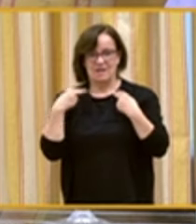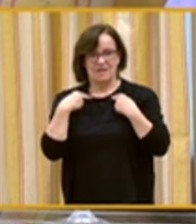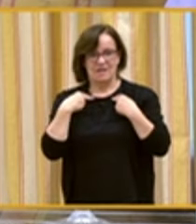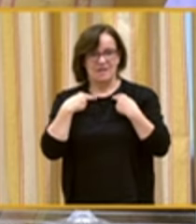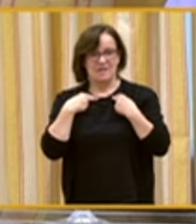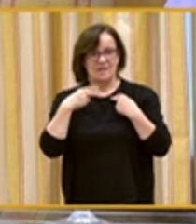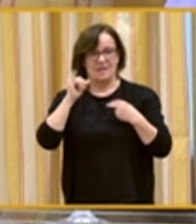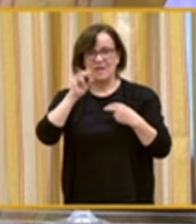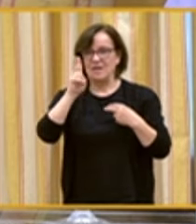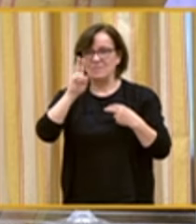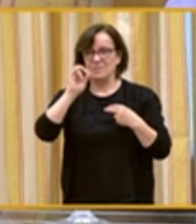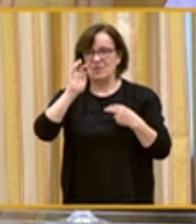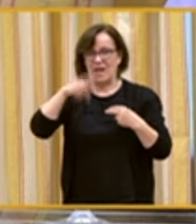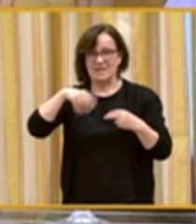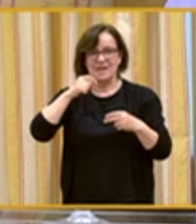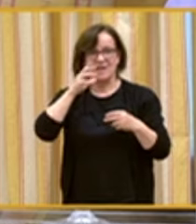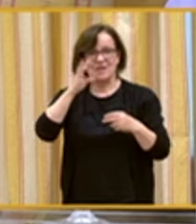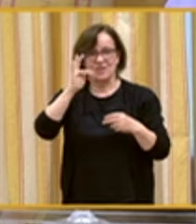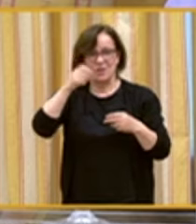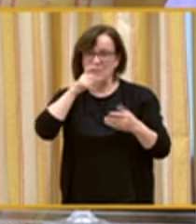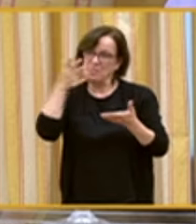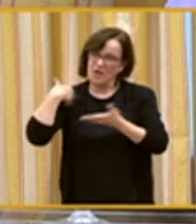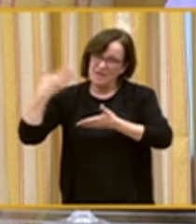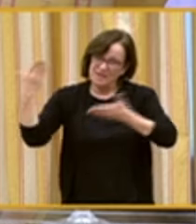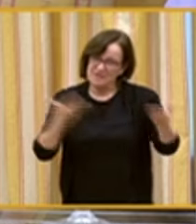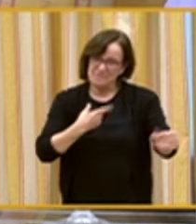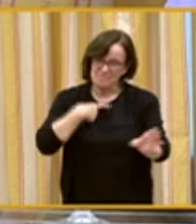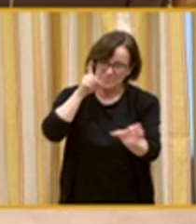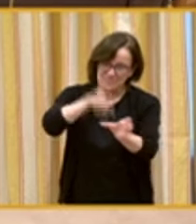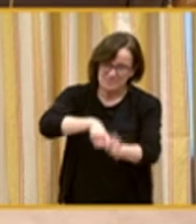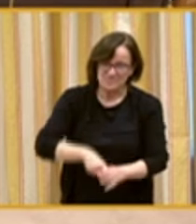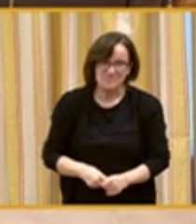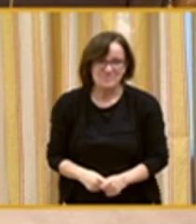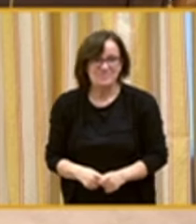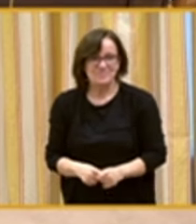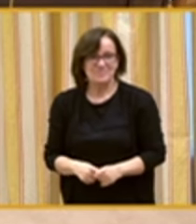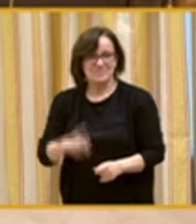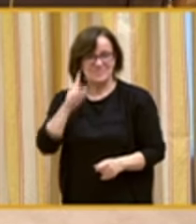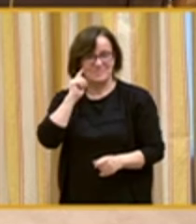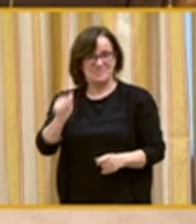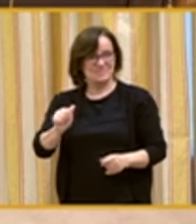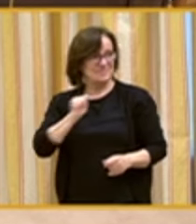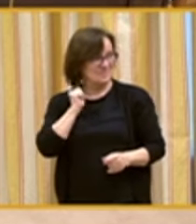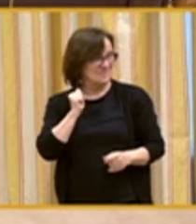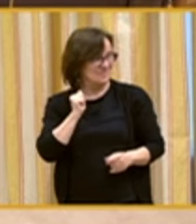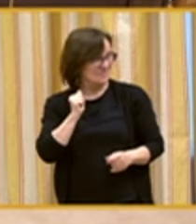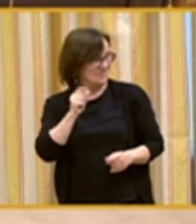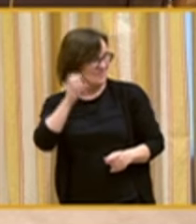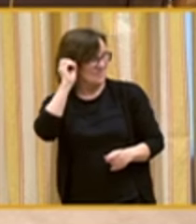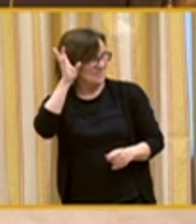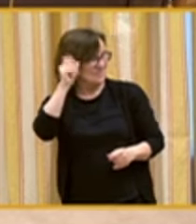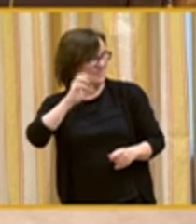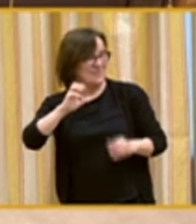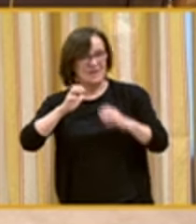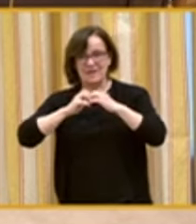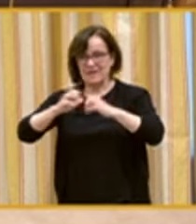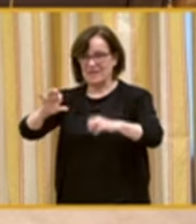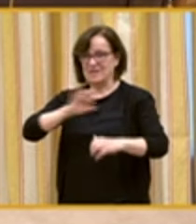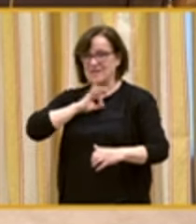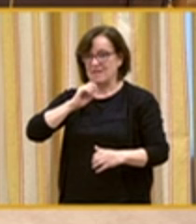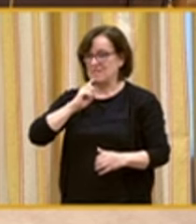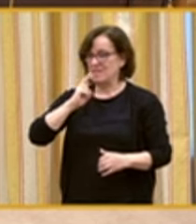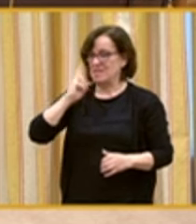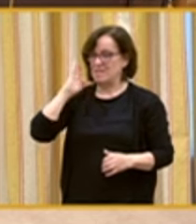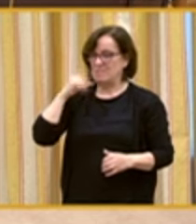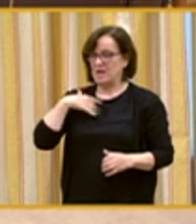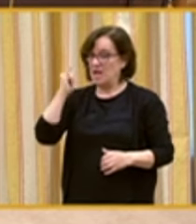Tomás por haber promovido mi presencia. Como tuve ocasión de manifestar en el Senado hace algunos años,